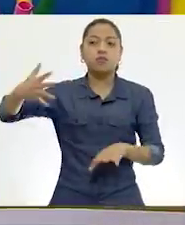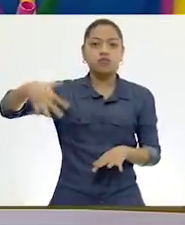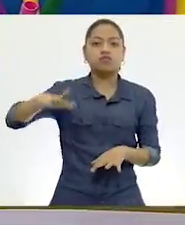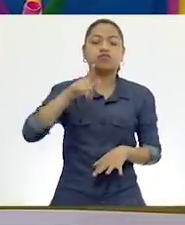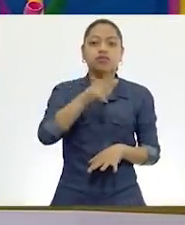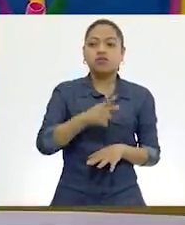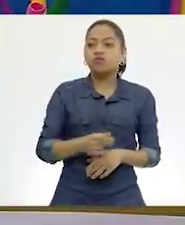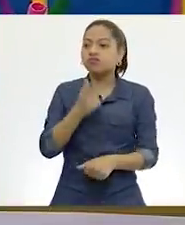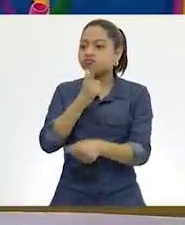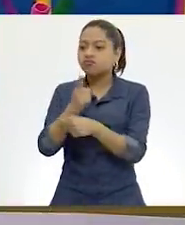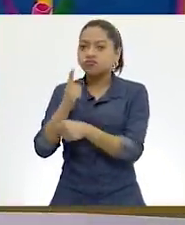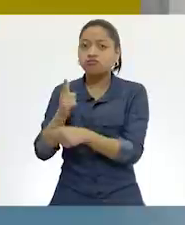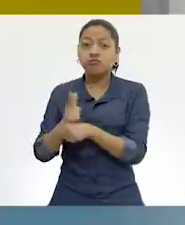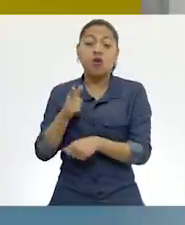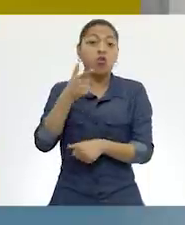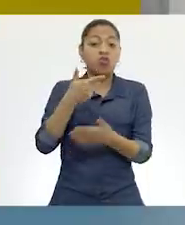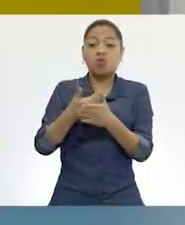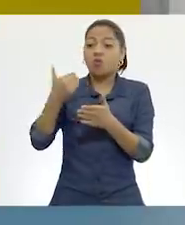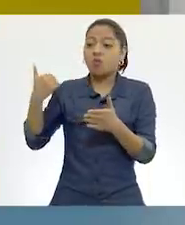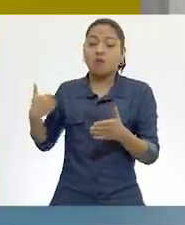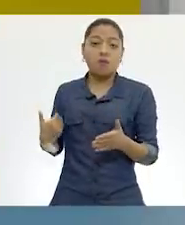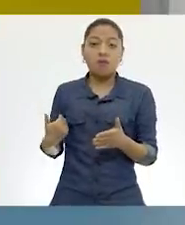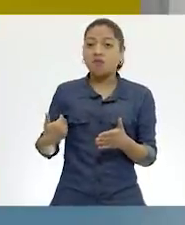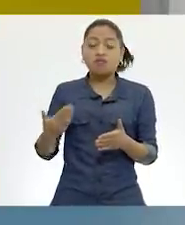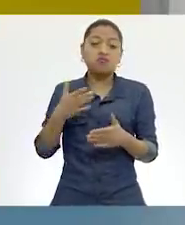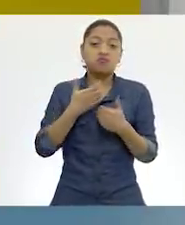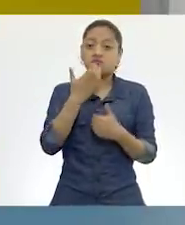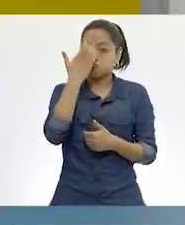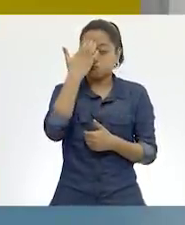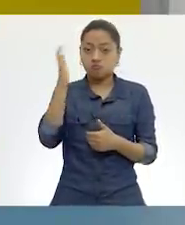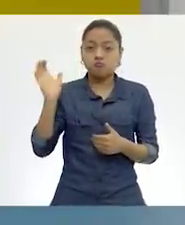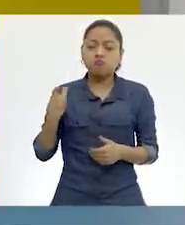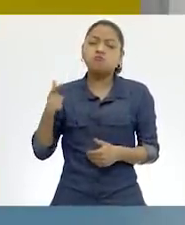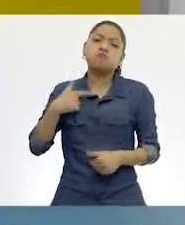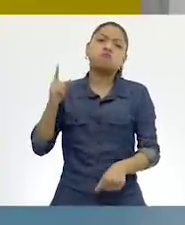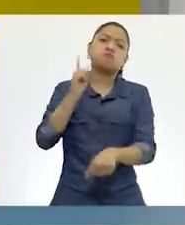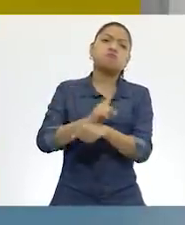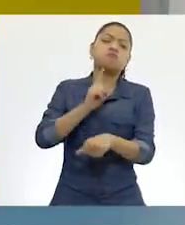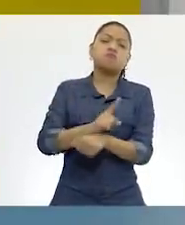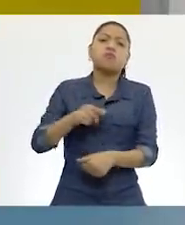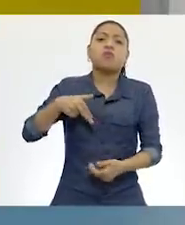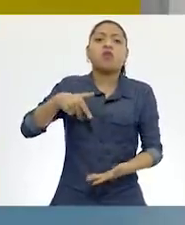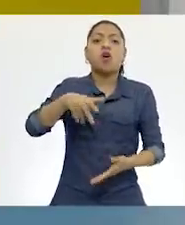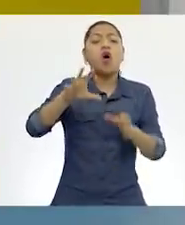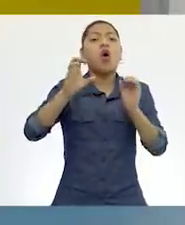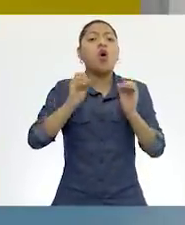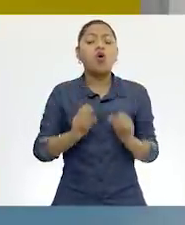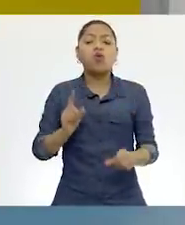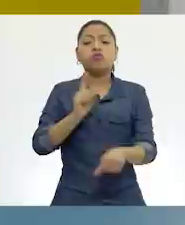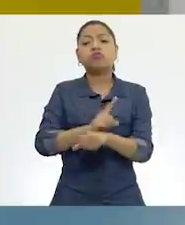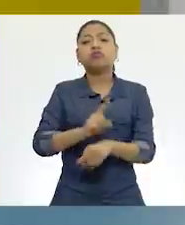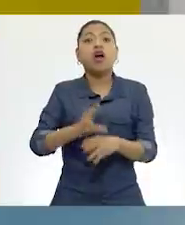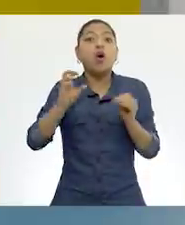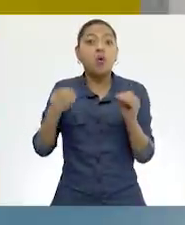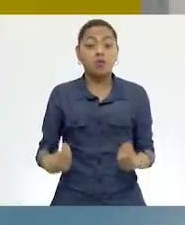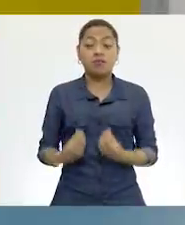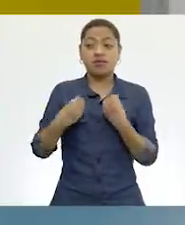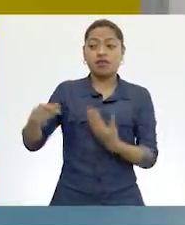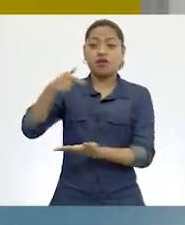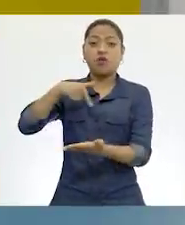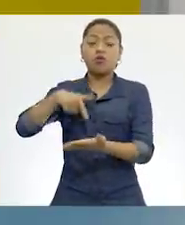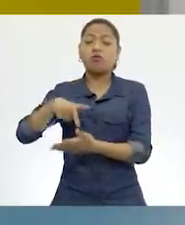descubres cosas que a veces no te habías percatado. Todos los días pasas por ahí o mucho tiempo estuviste ahí y muchas cosas pasaron